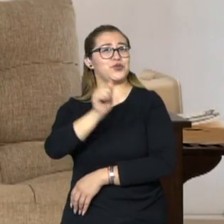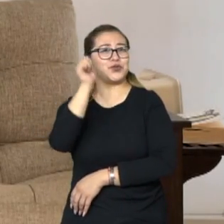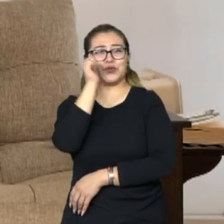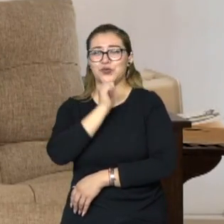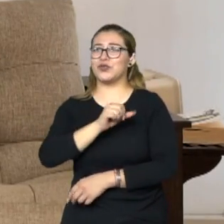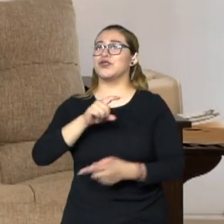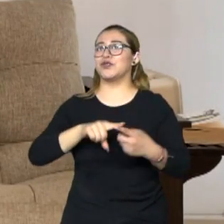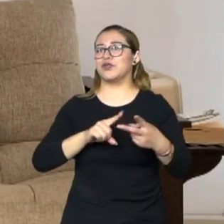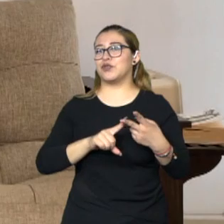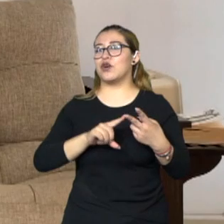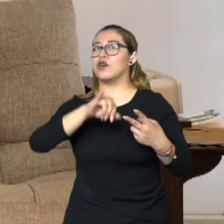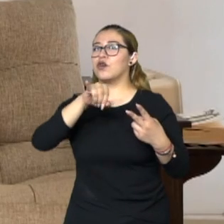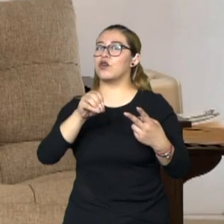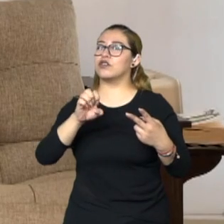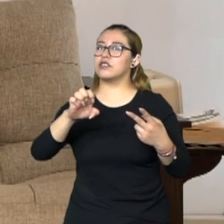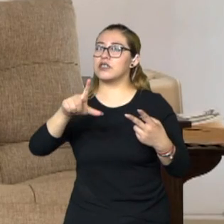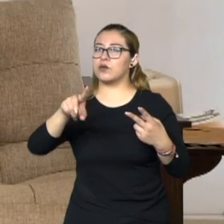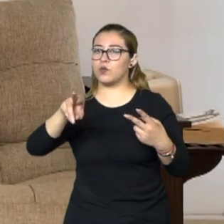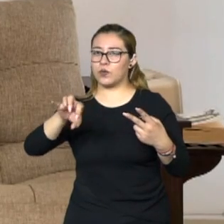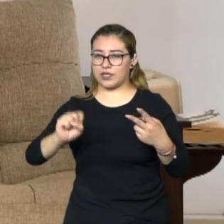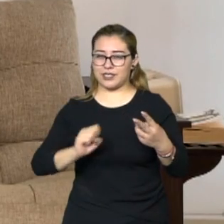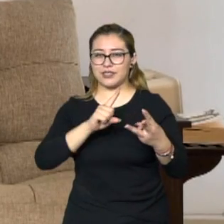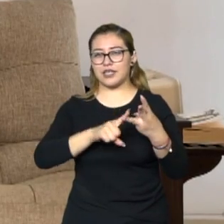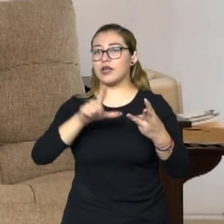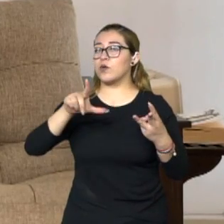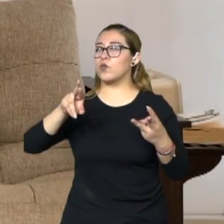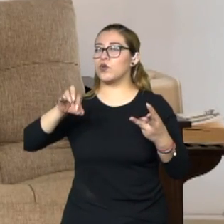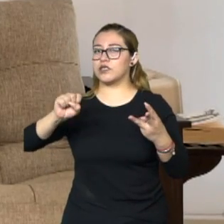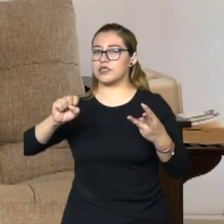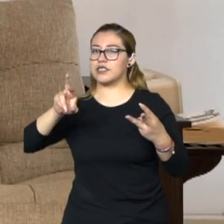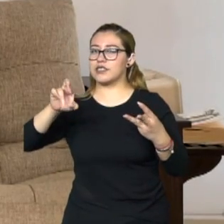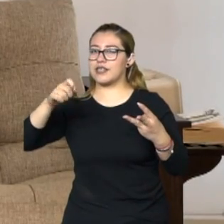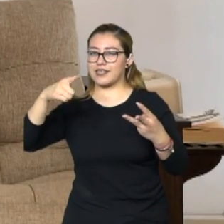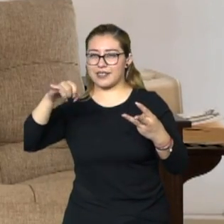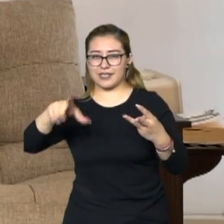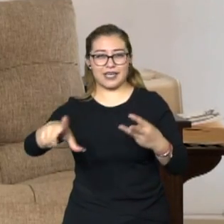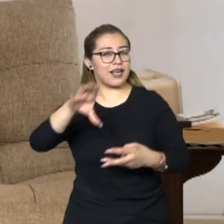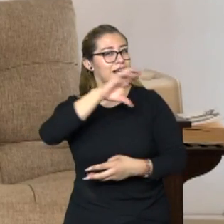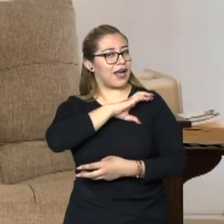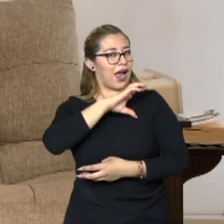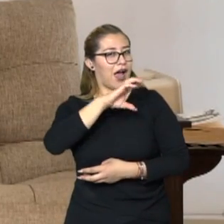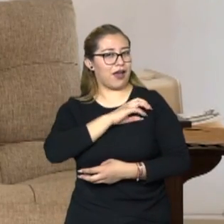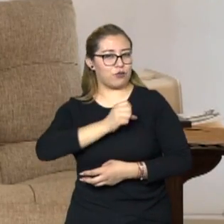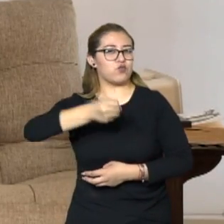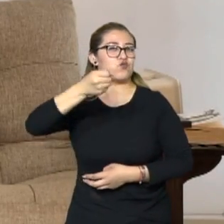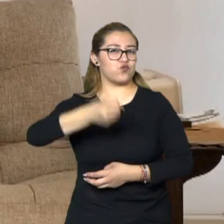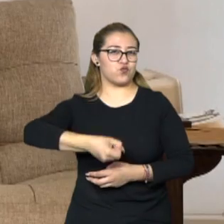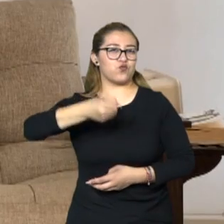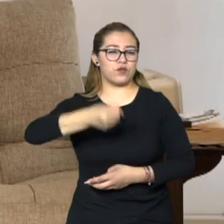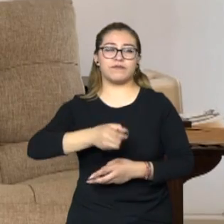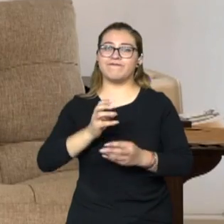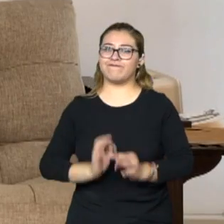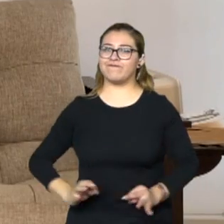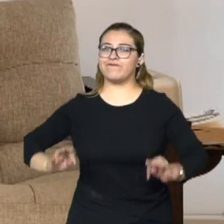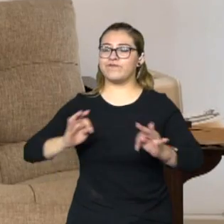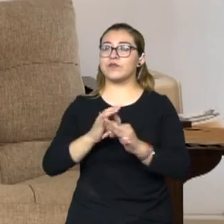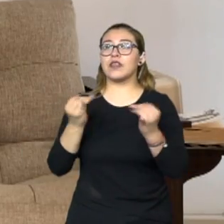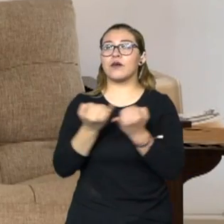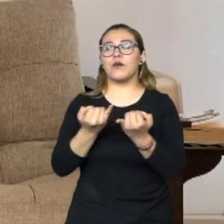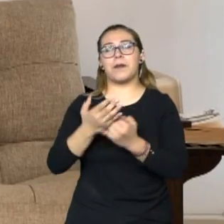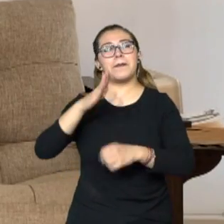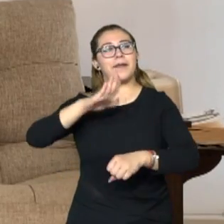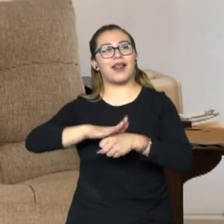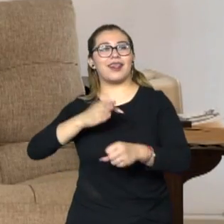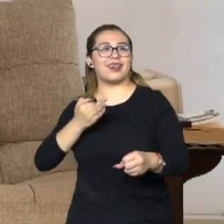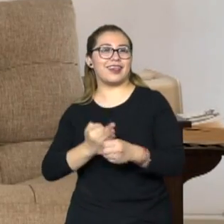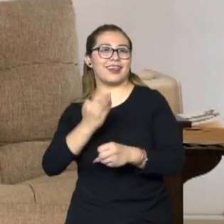y a Luis de Regil también les envió un saludo con muchísimo aprecio. Y sin duda alguna es que era mucho más divertido cuando